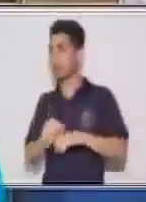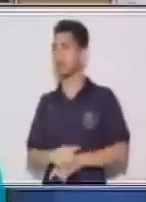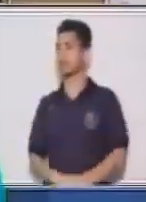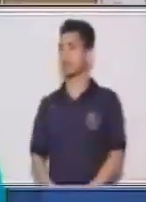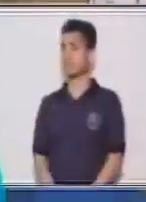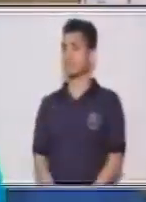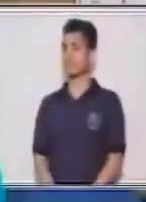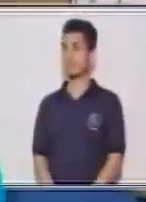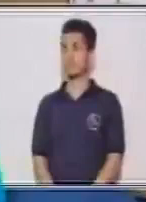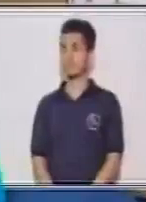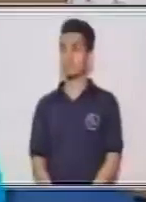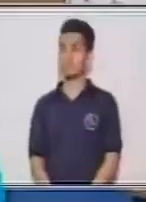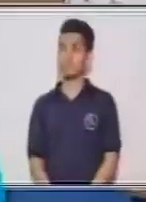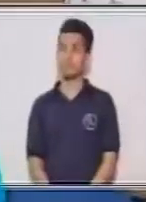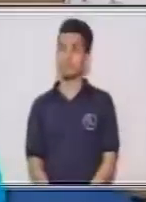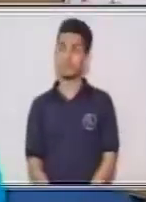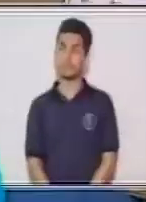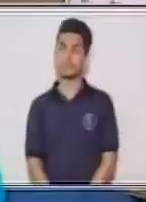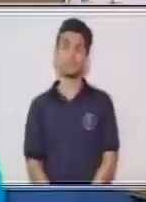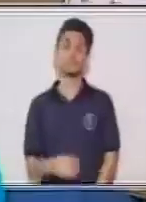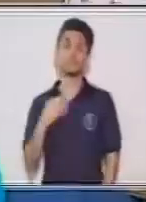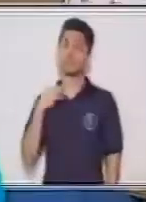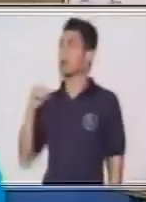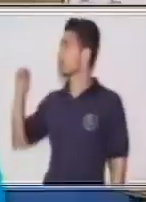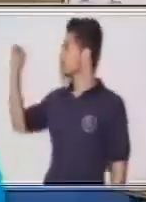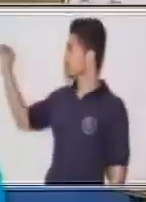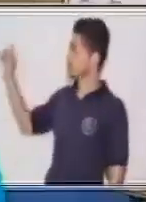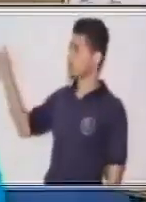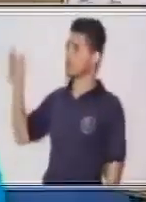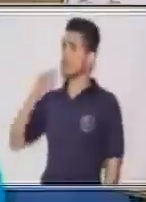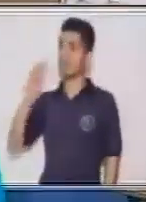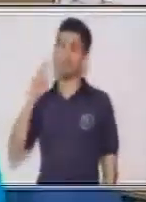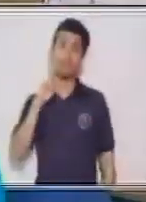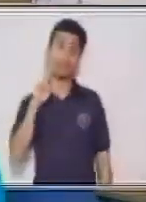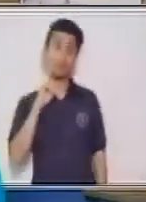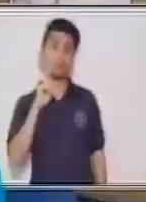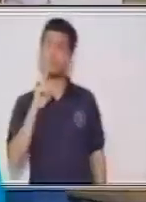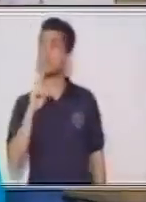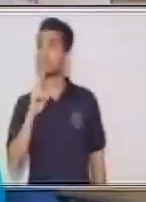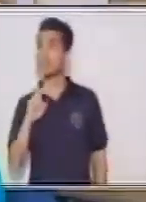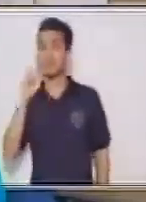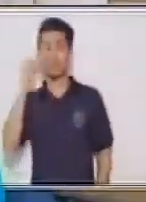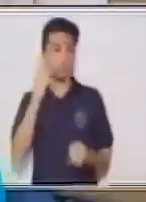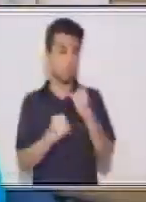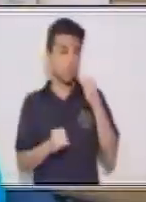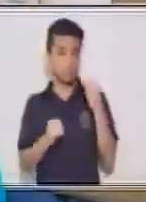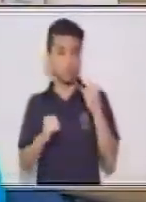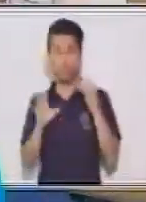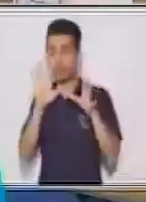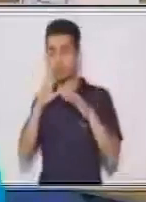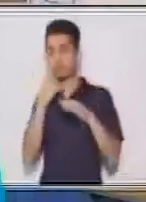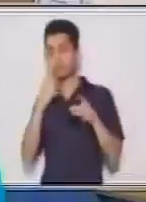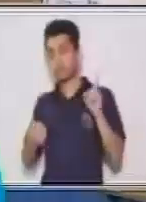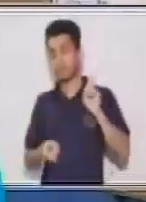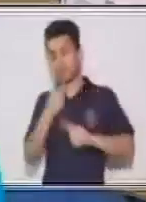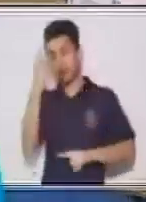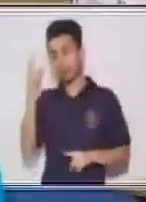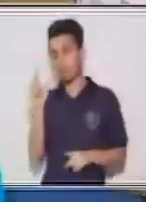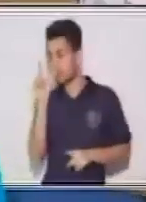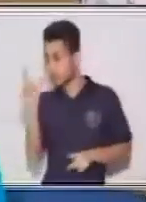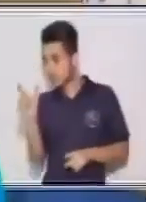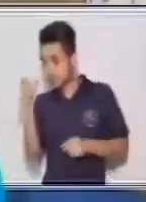sería el siguiente. Yo aquí coloqué los verbos y si te das cuenta, subrayé de una vez lo que corresponde a sus